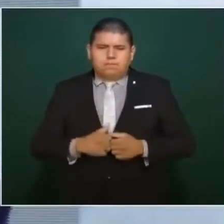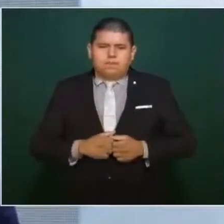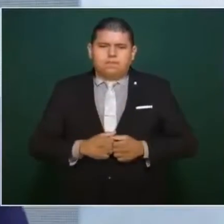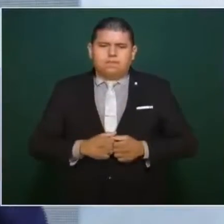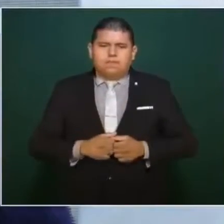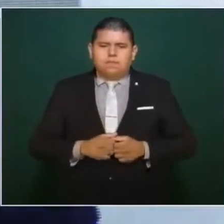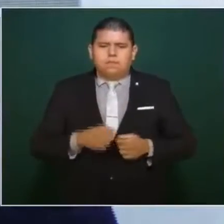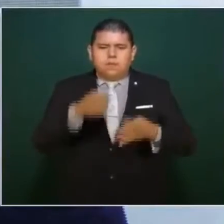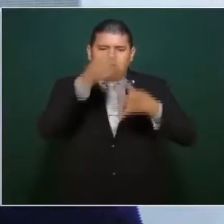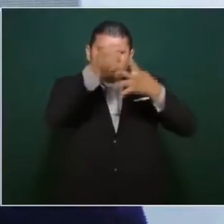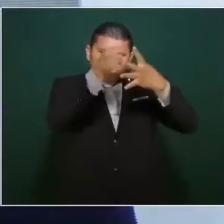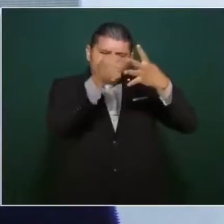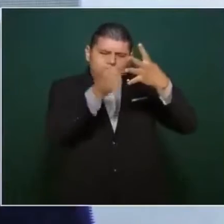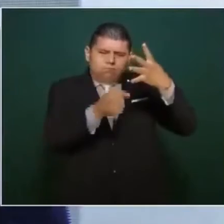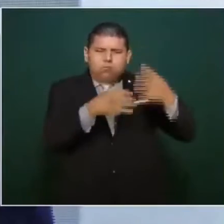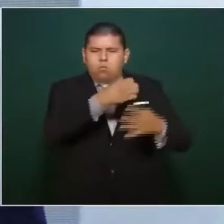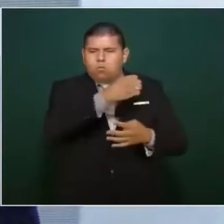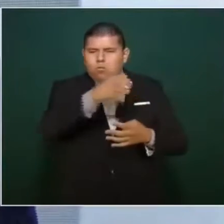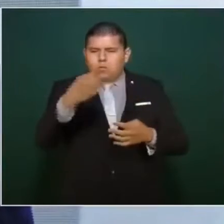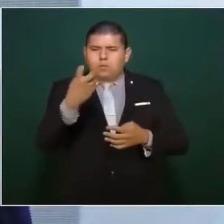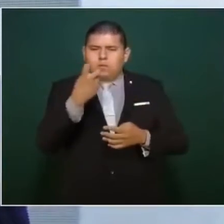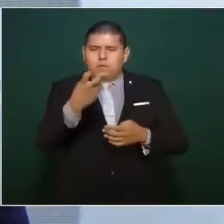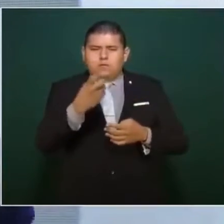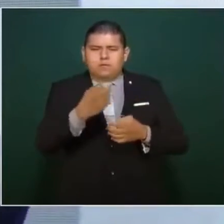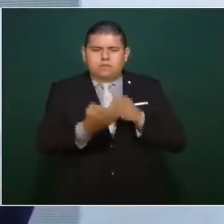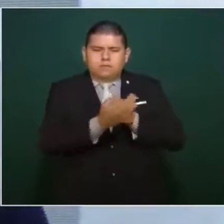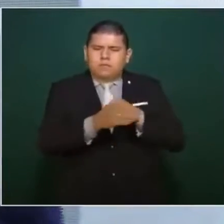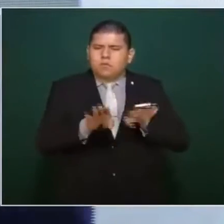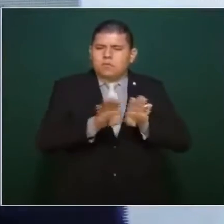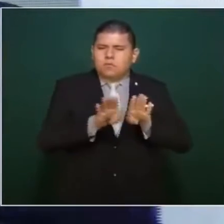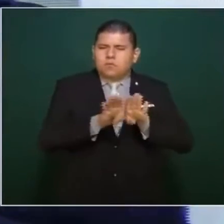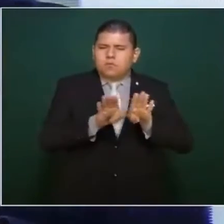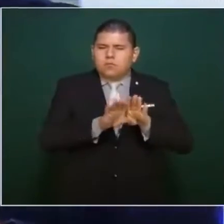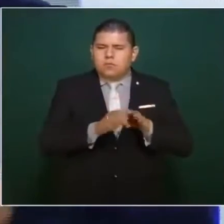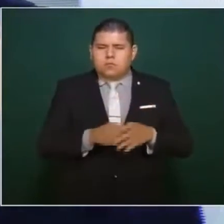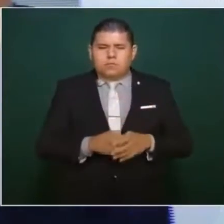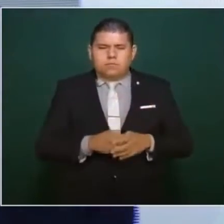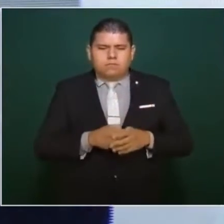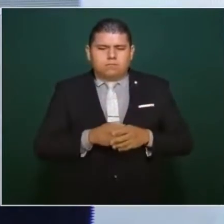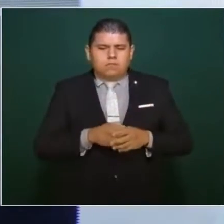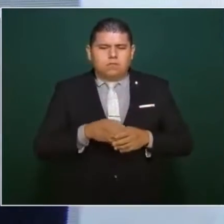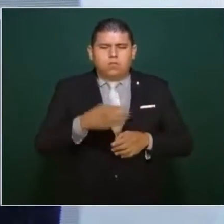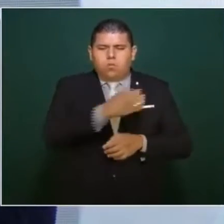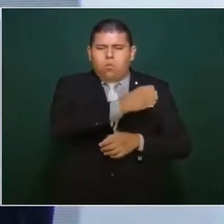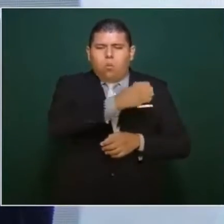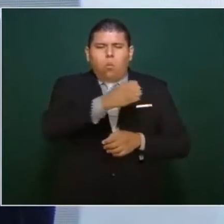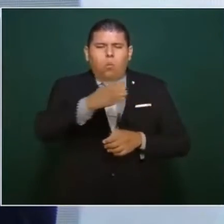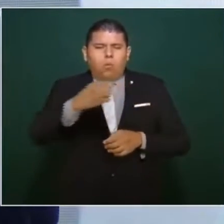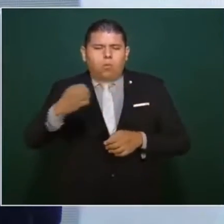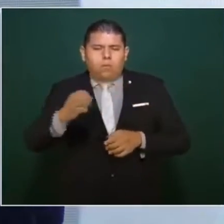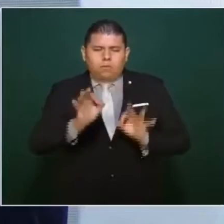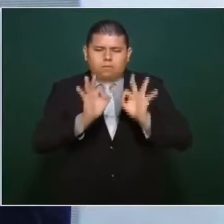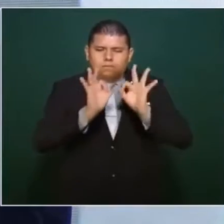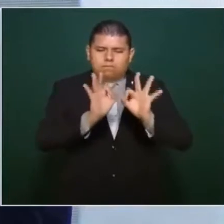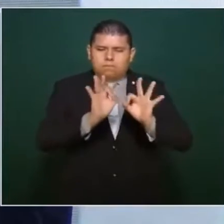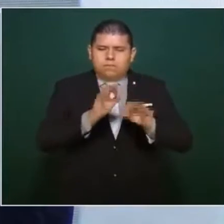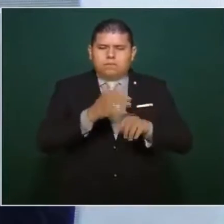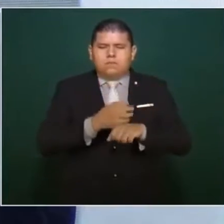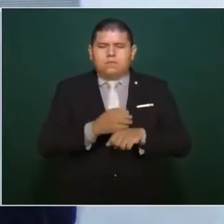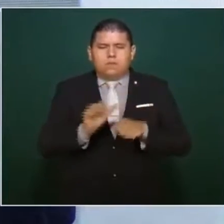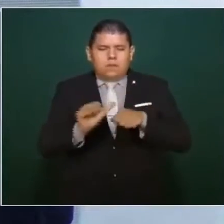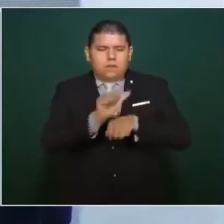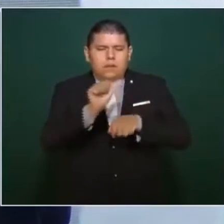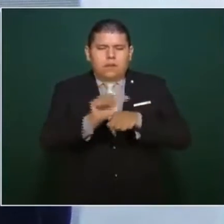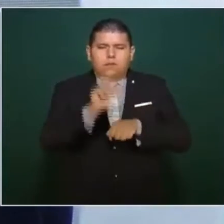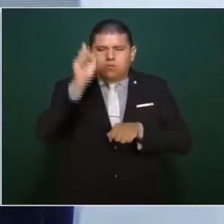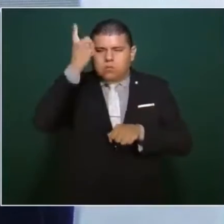es un registro porque también nos ayuda para tener el control sobre quiénes son los que tienen los carros, porque a